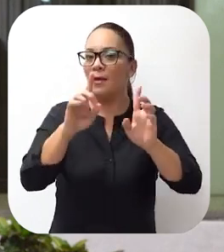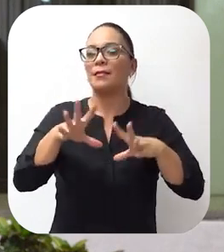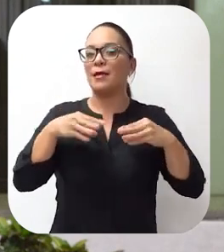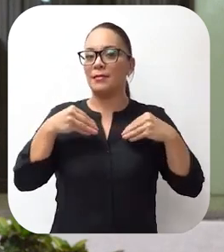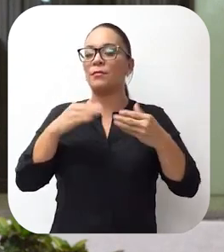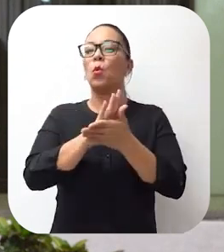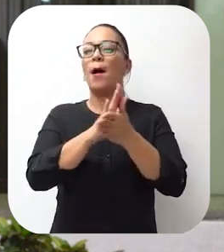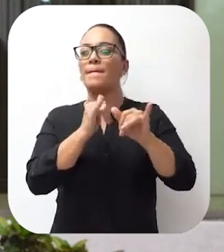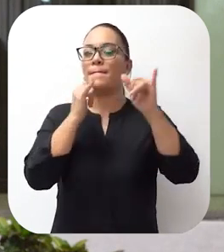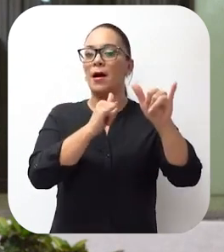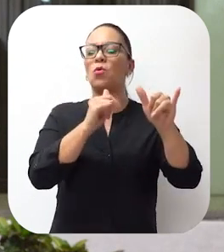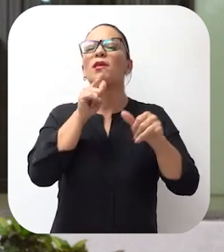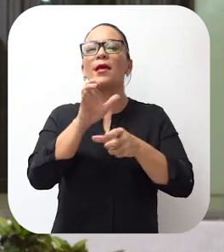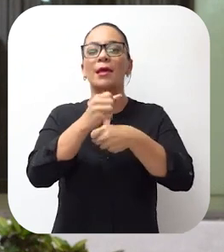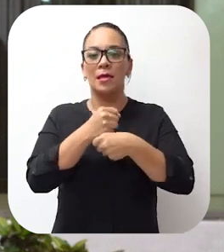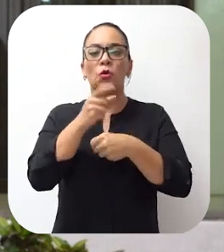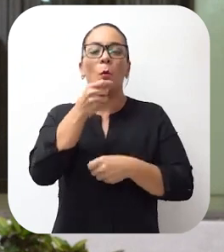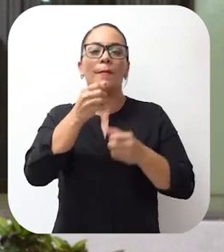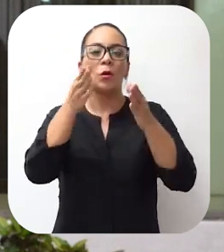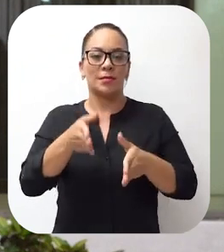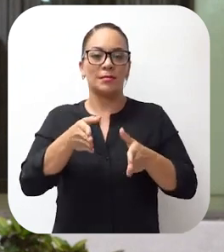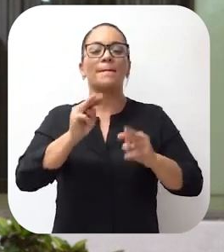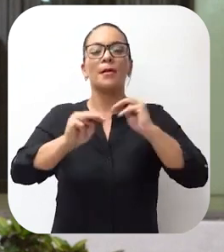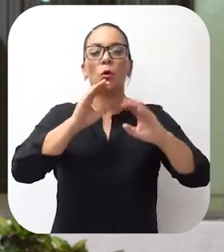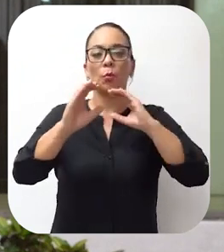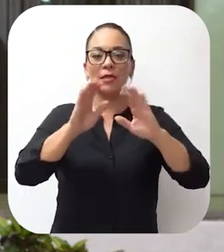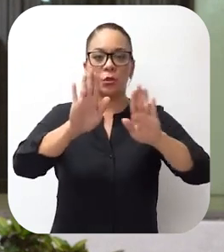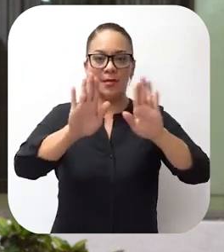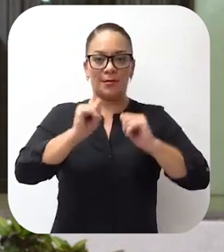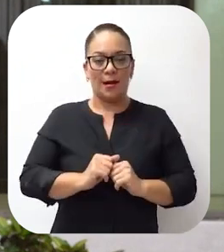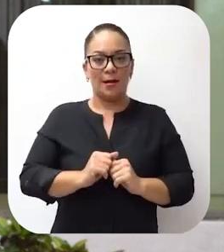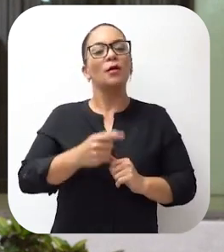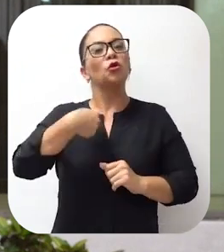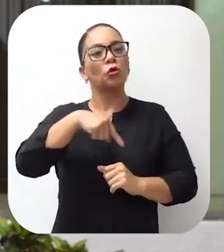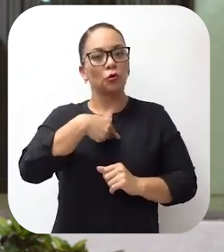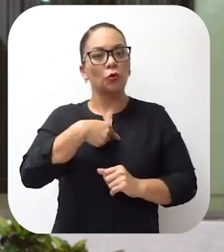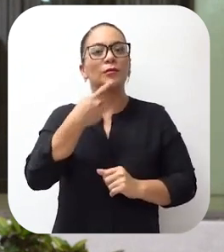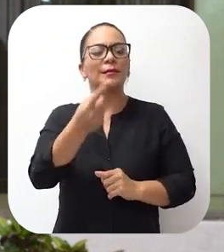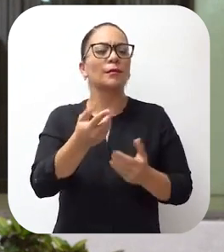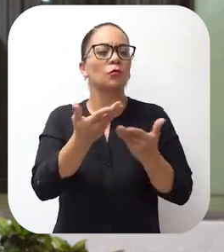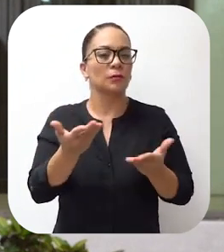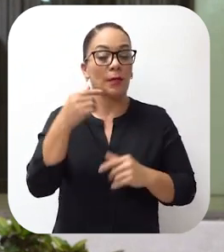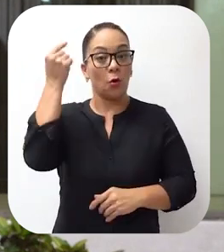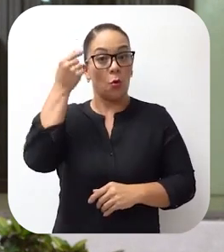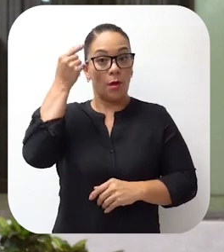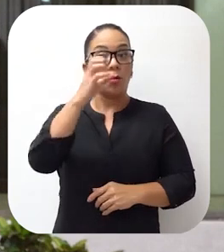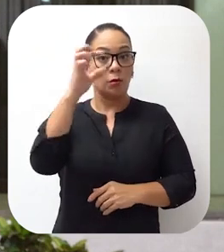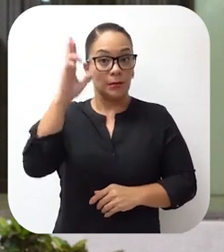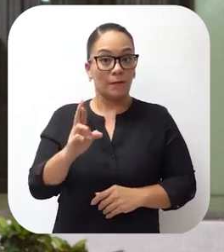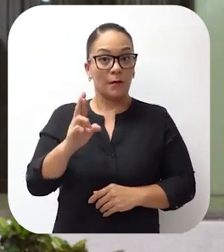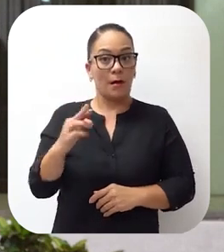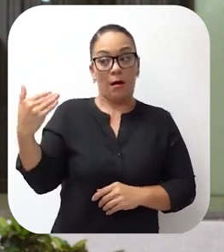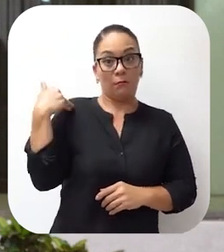amparo interpuesto por un periodista de un medio de comunicación digital, les manifestamos que el Gobierno de la República